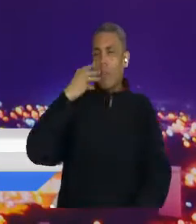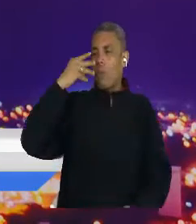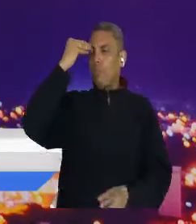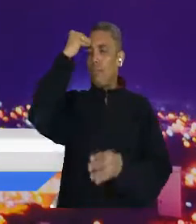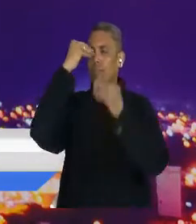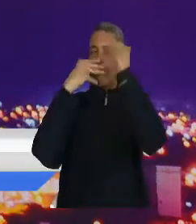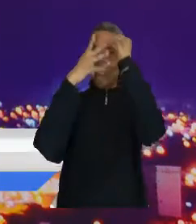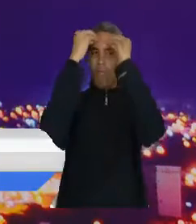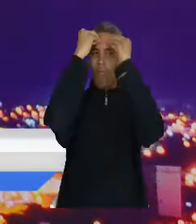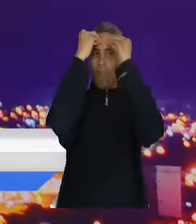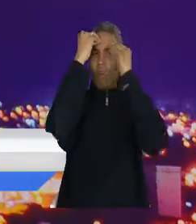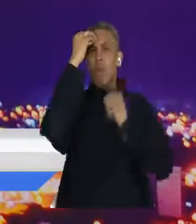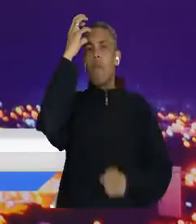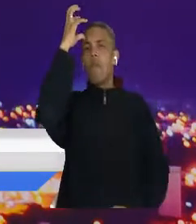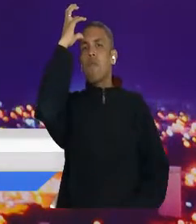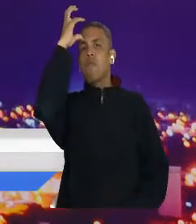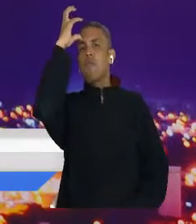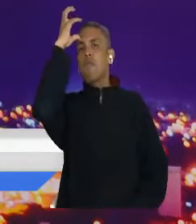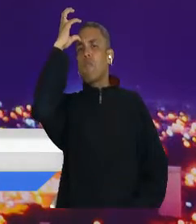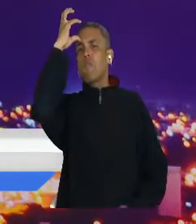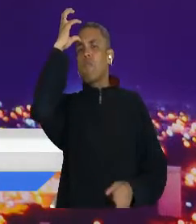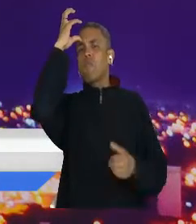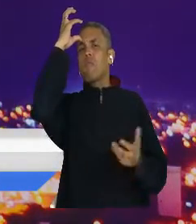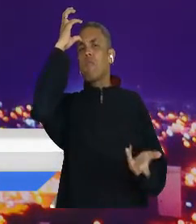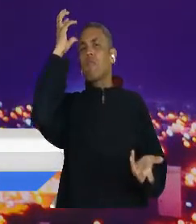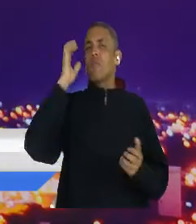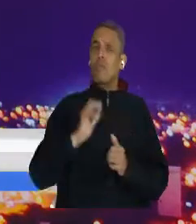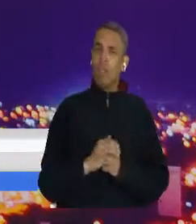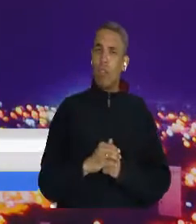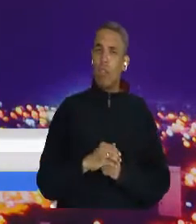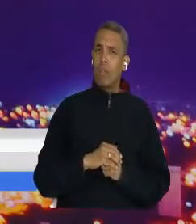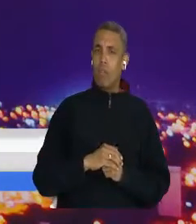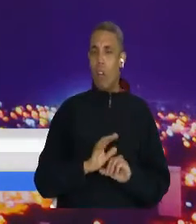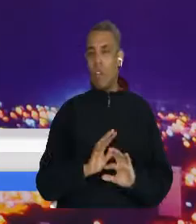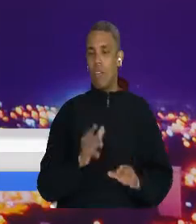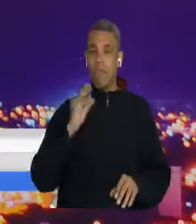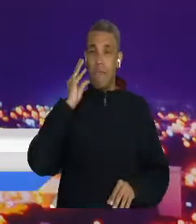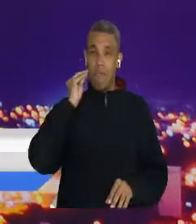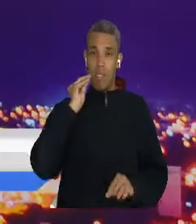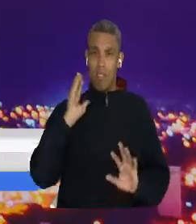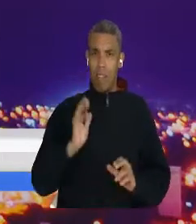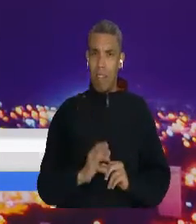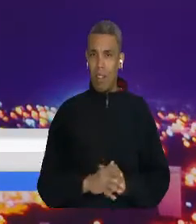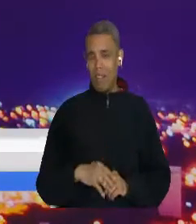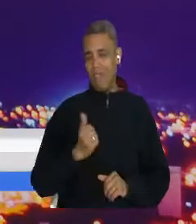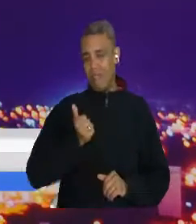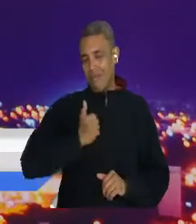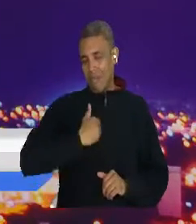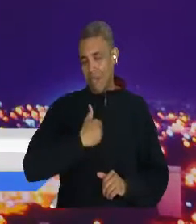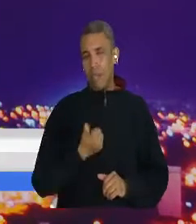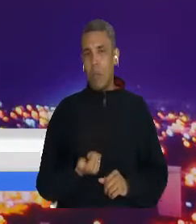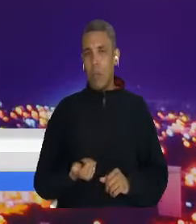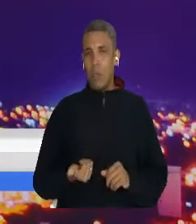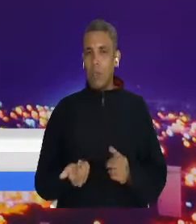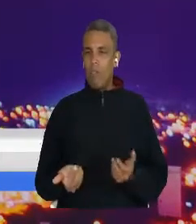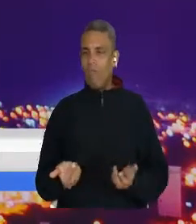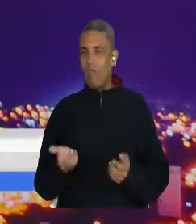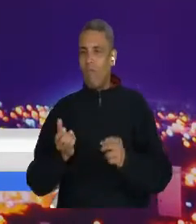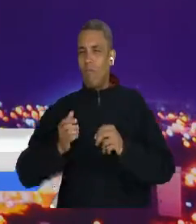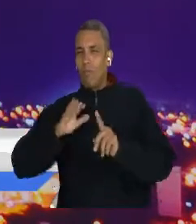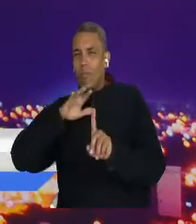se adquieren no solamente desde la experiencia, sino del estudio real de las condiciones